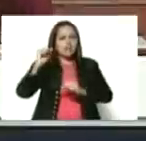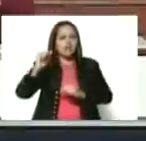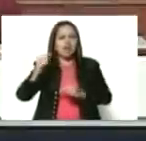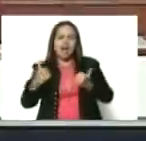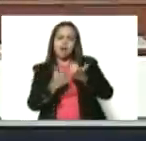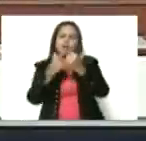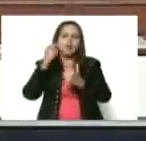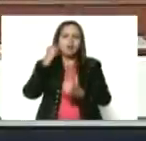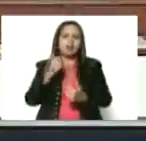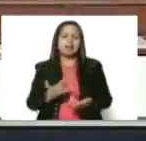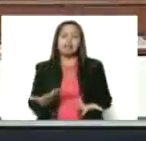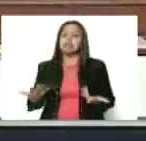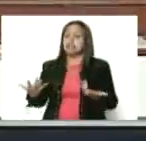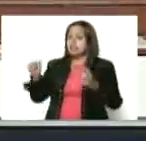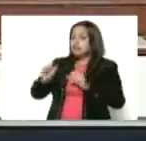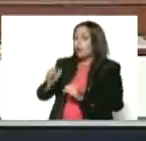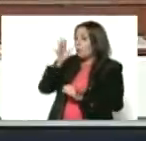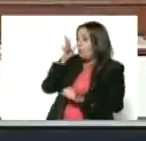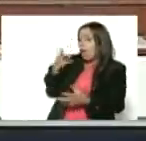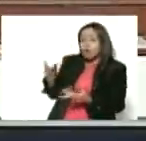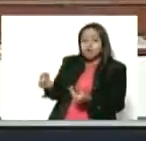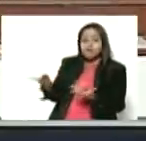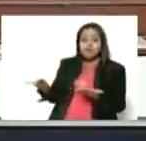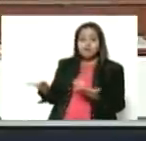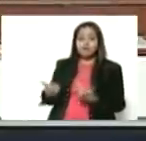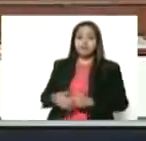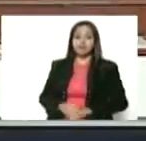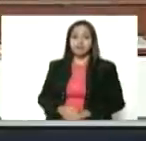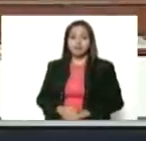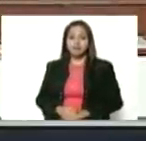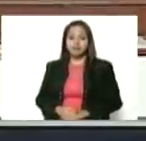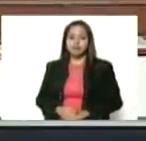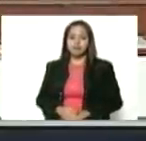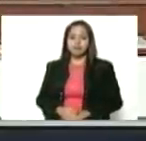Asia, cómo se burlaron. Así es. Asia Villegas Polhac,